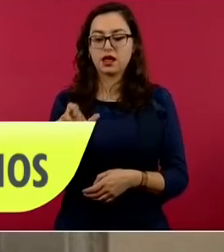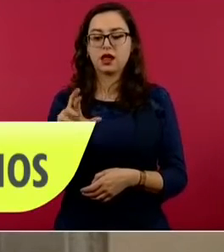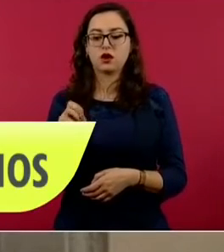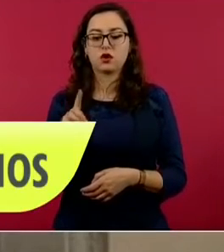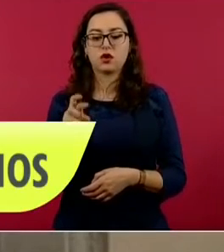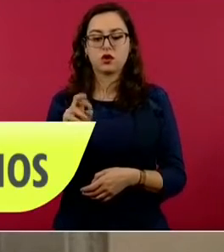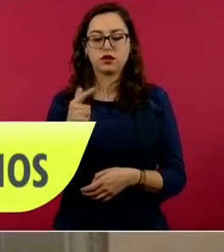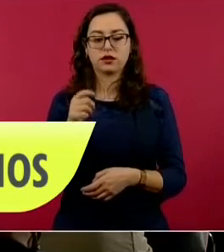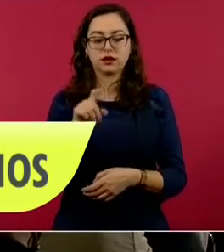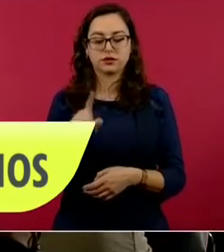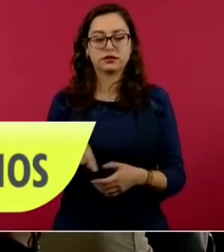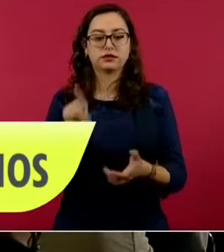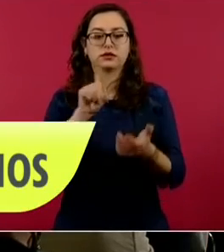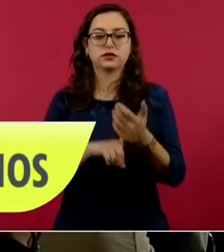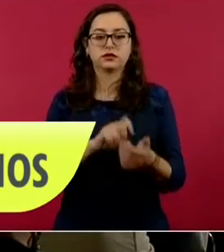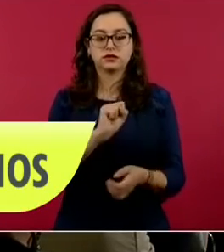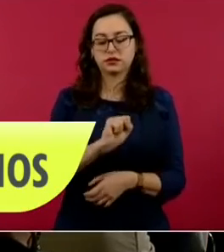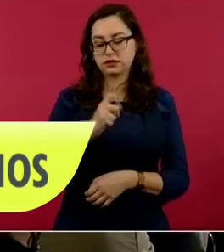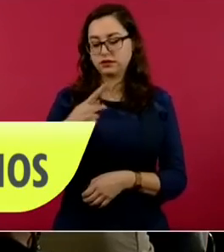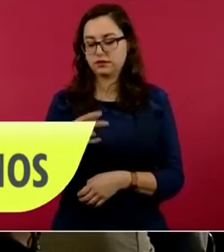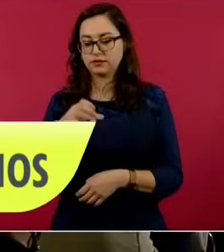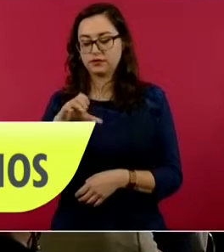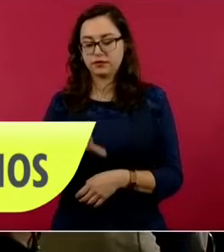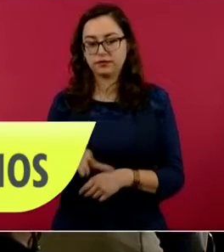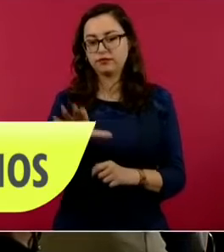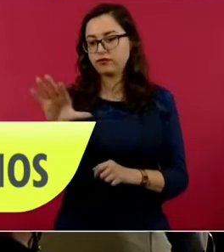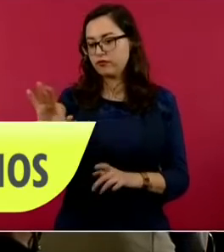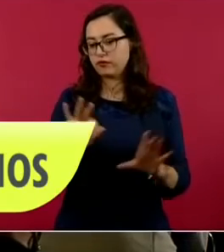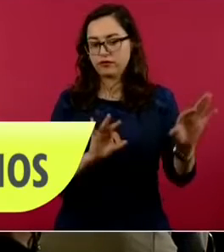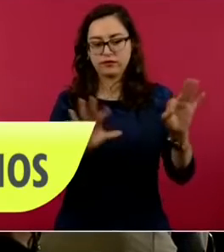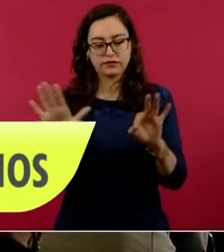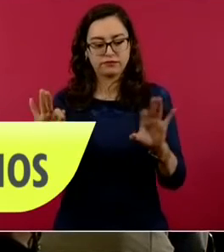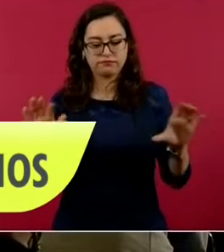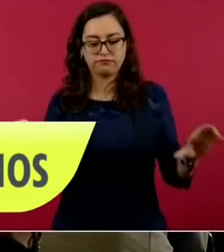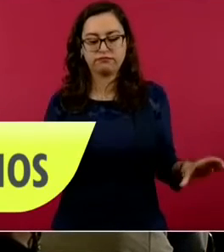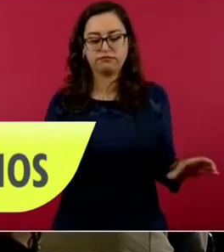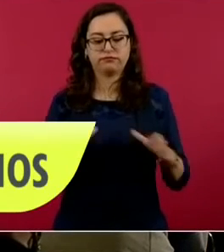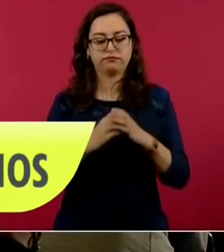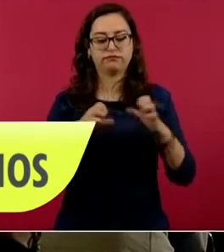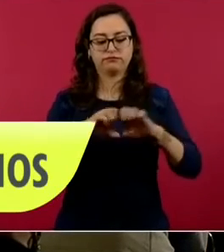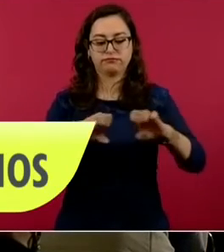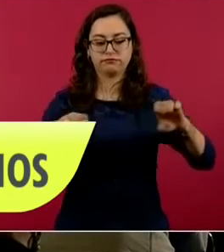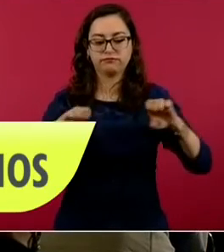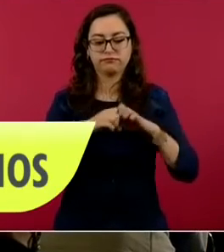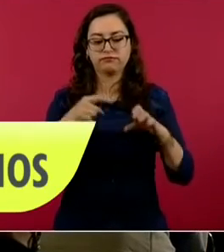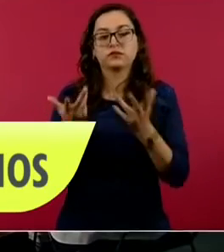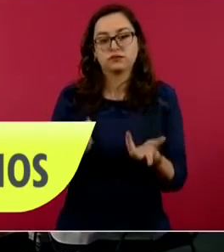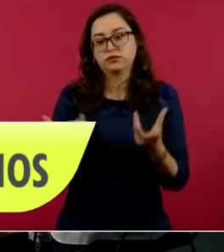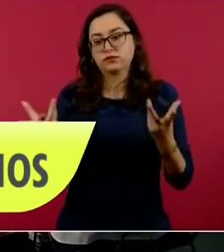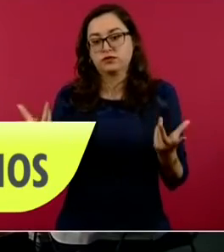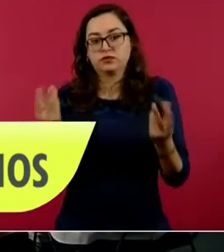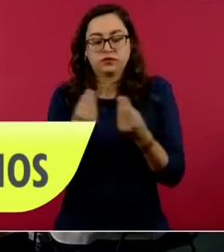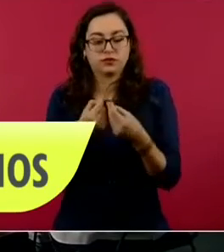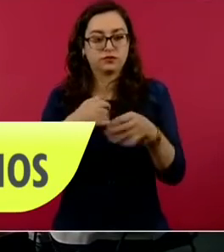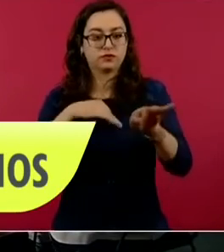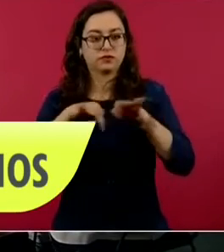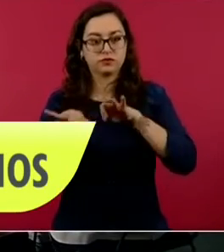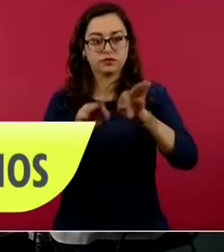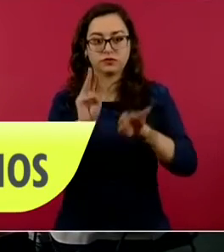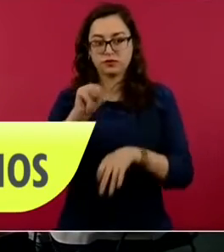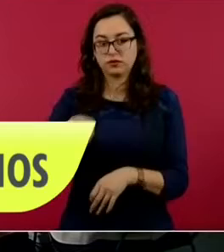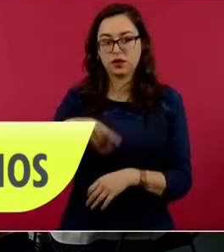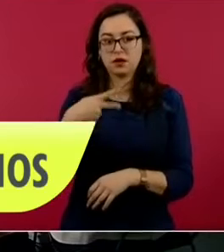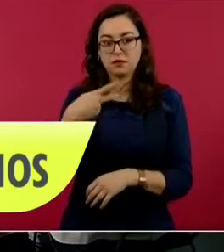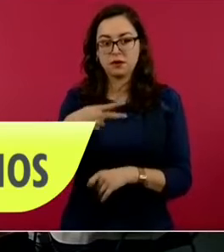subsecretario de Seguridad Pública, Ricardo Mejía, lo dio a conocer y destacó que de junio a agosto en el Estado de México se